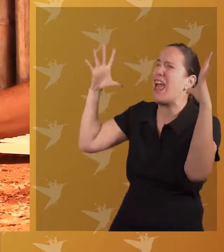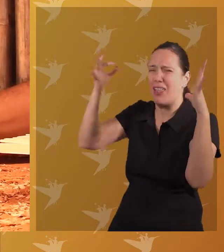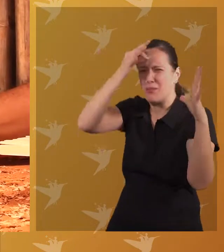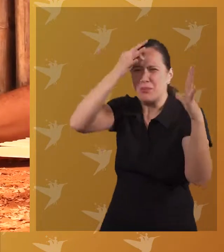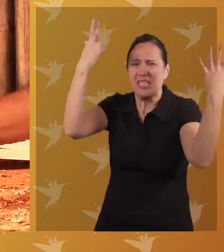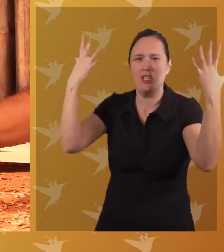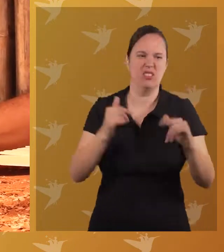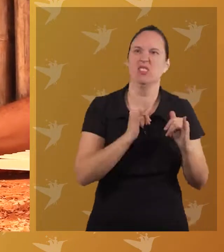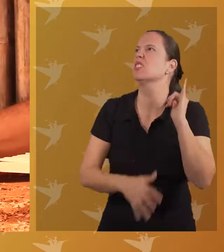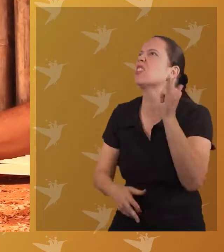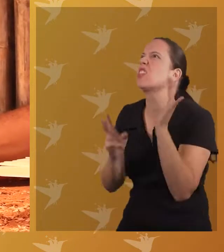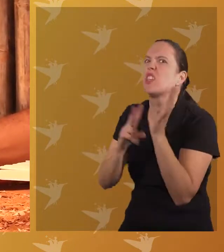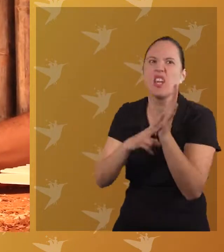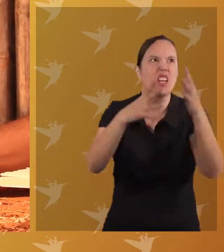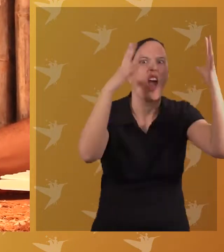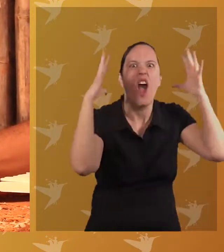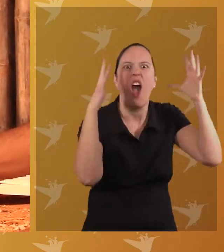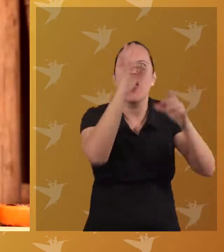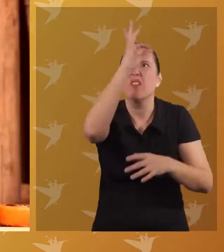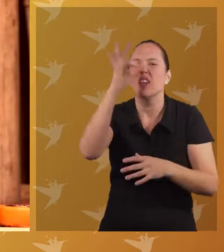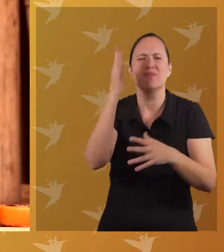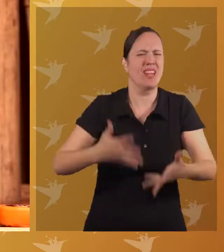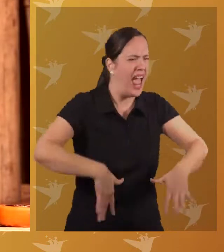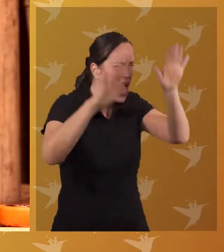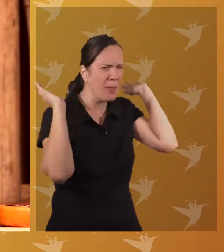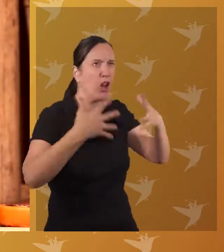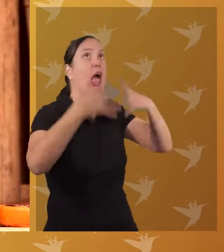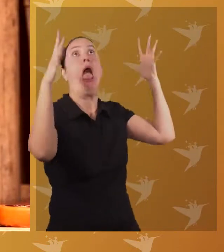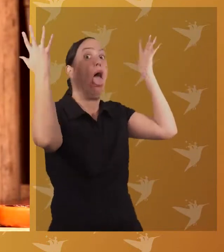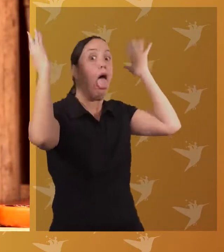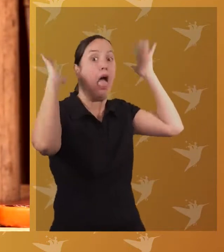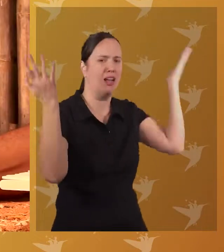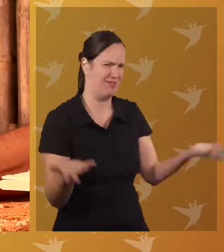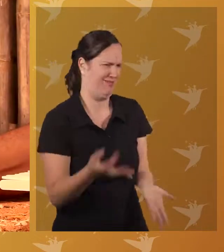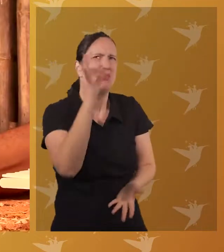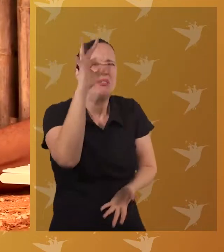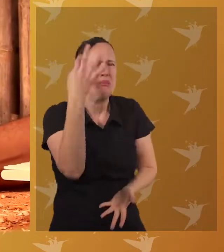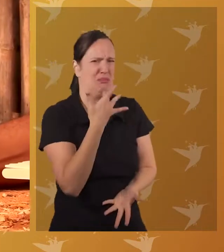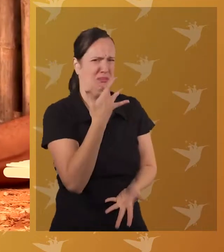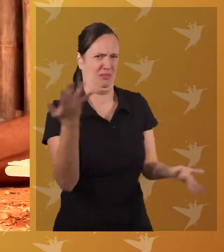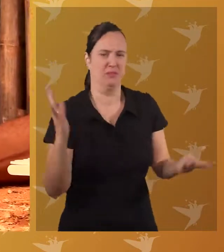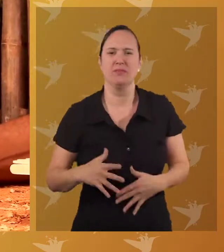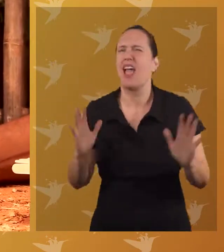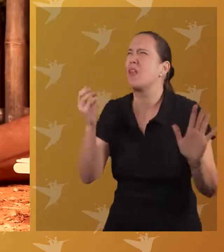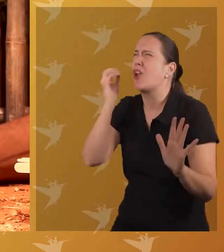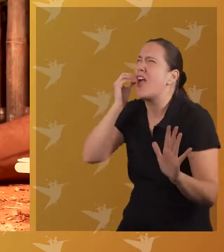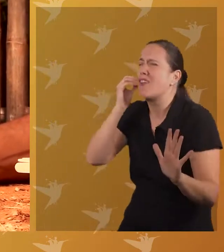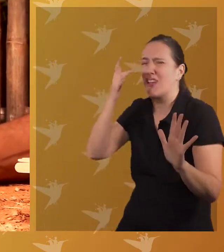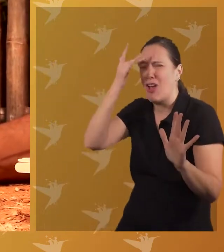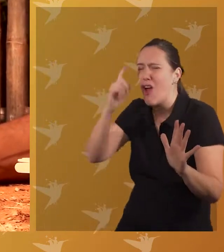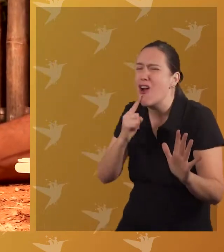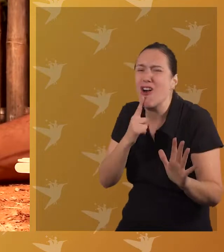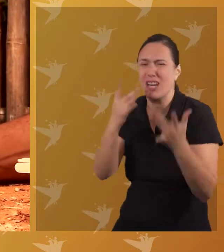así grandote. ¡Ay, sí, uno muy, muy grande! ¡Ay, pero tanto alboroto por un zancudo! ¡Ay, abuela, es que